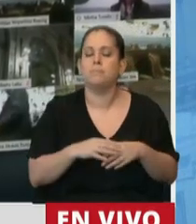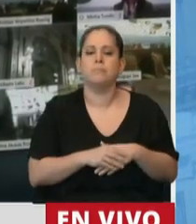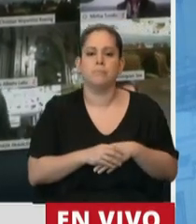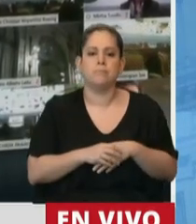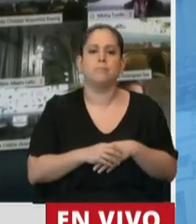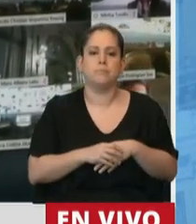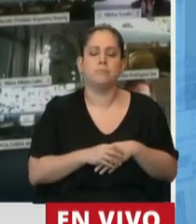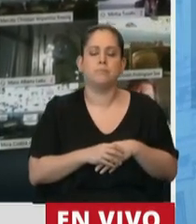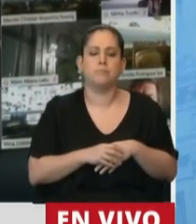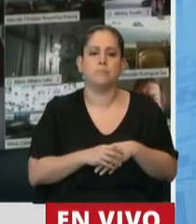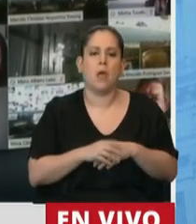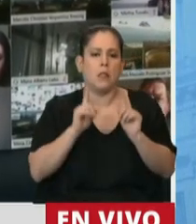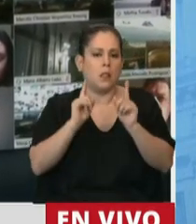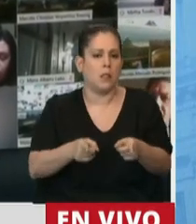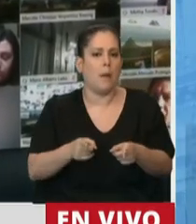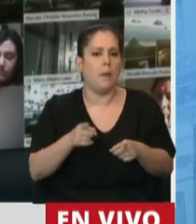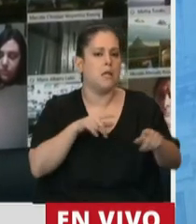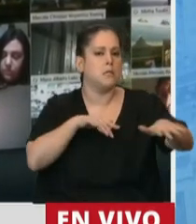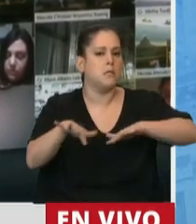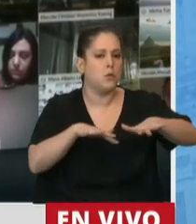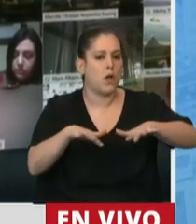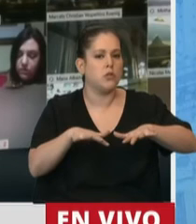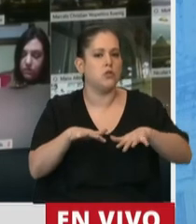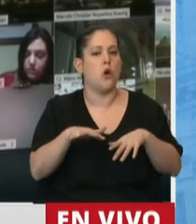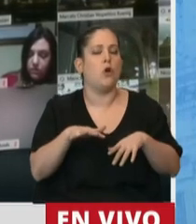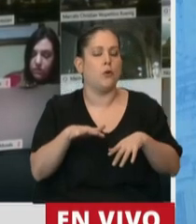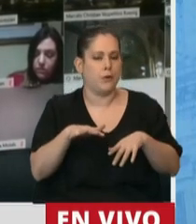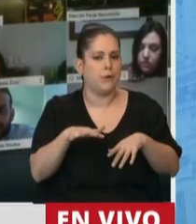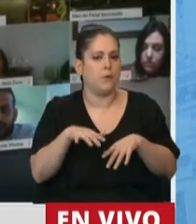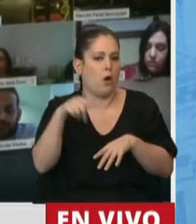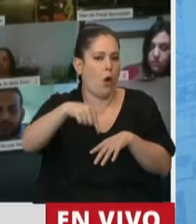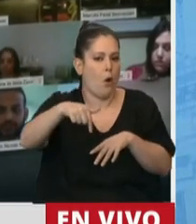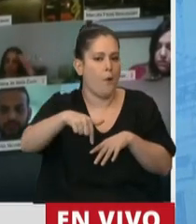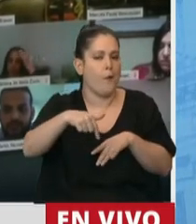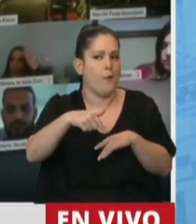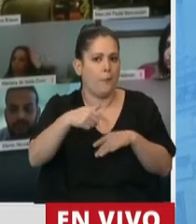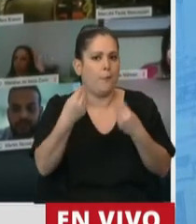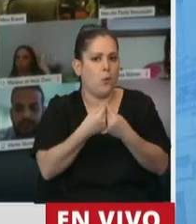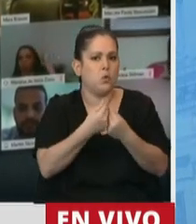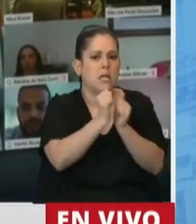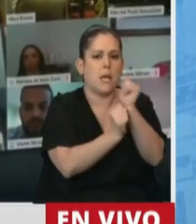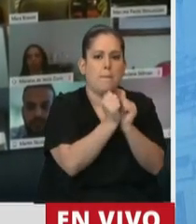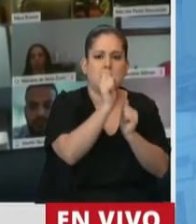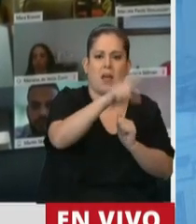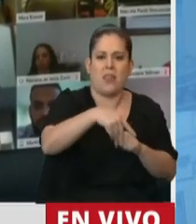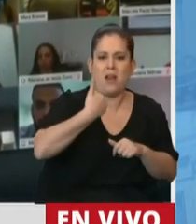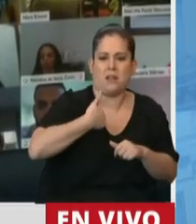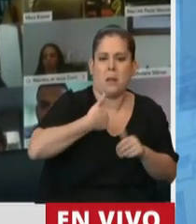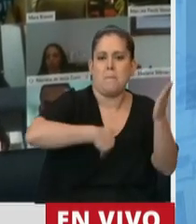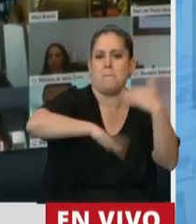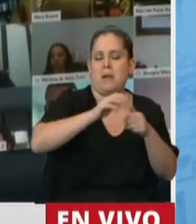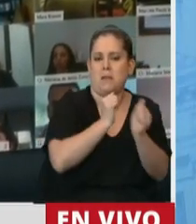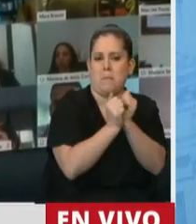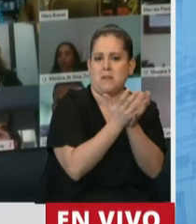que se tuve en cuenta muy especialmente la situación en la que están atravesando el empresariado argentino, particularmente la pequeña y mediana